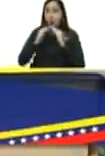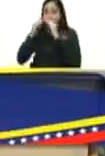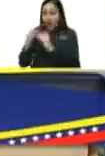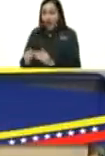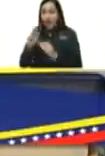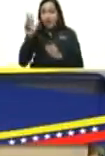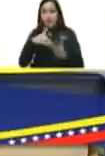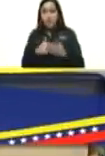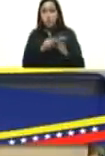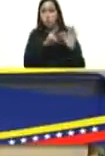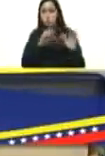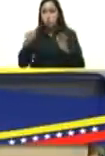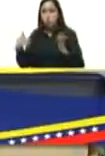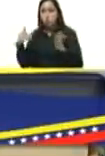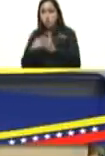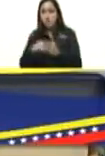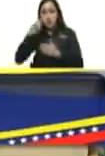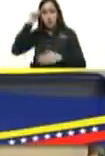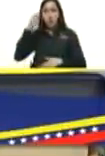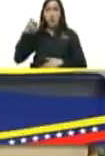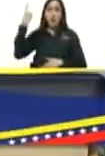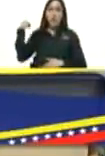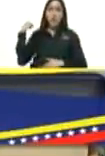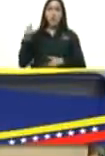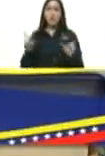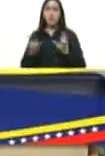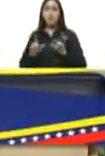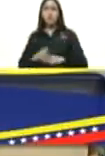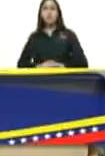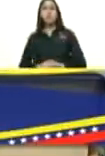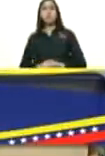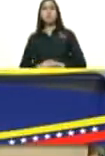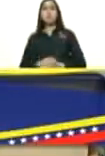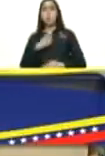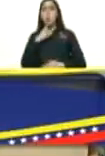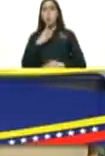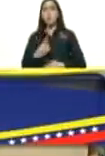millones 800 mil lo decía ayer